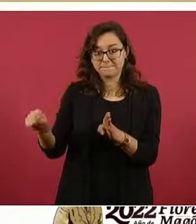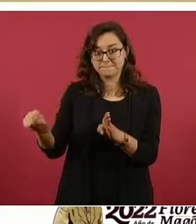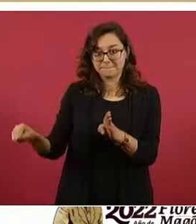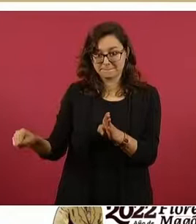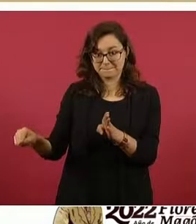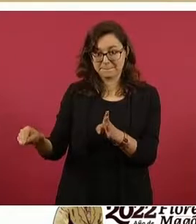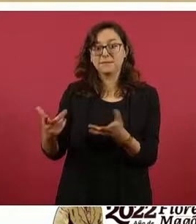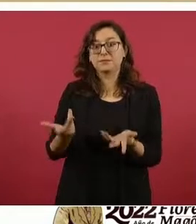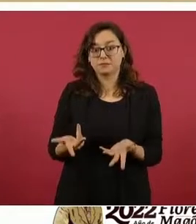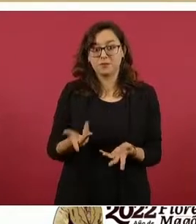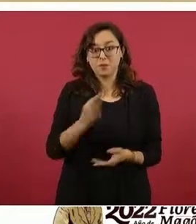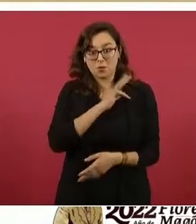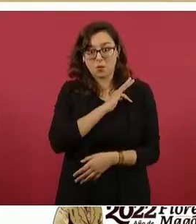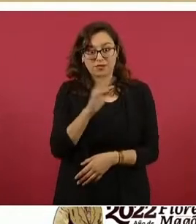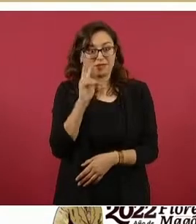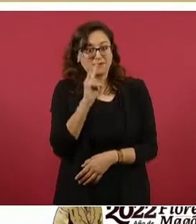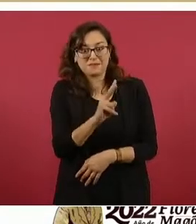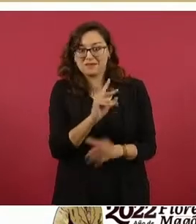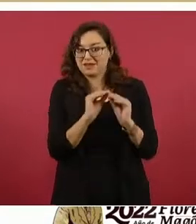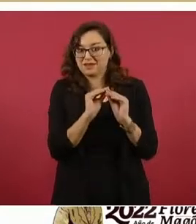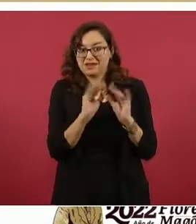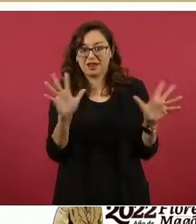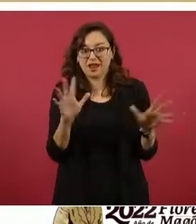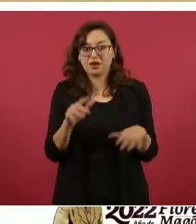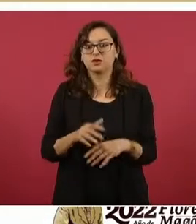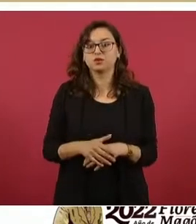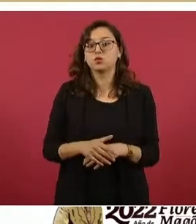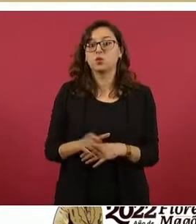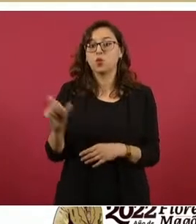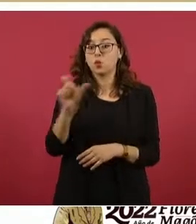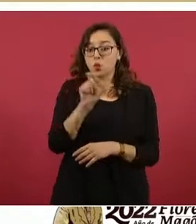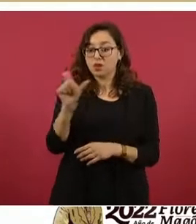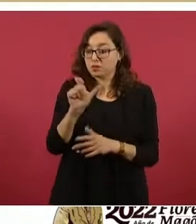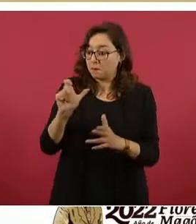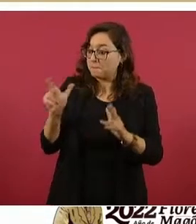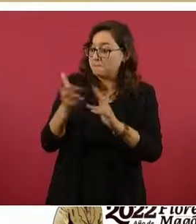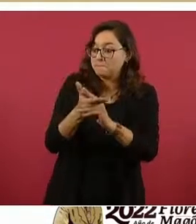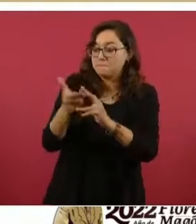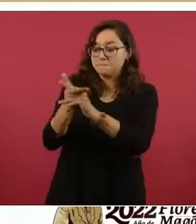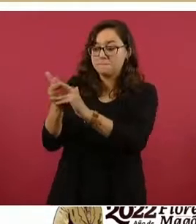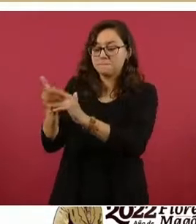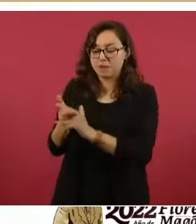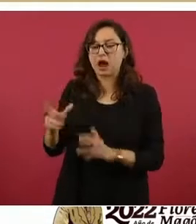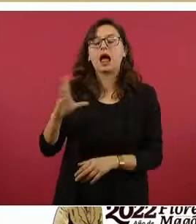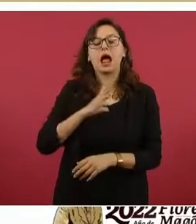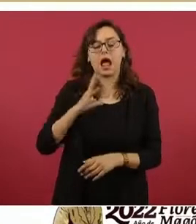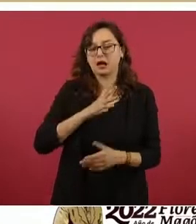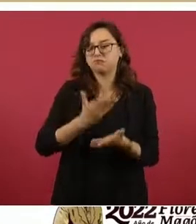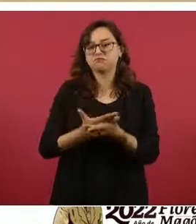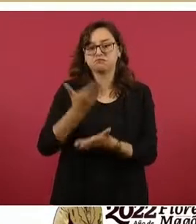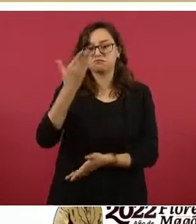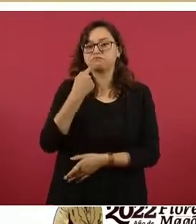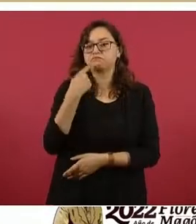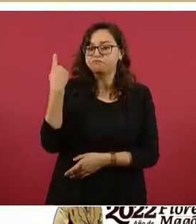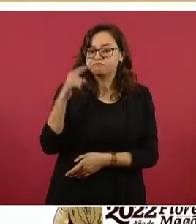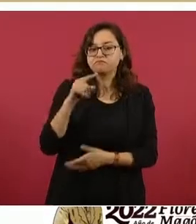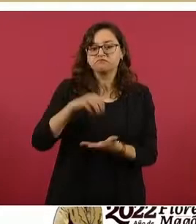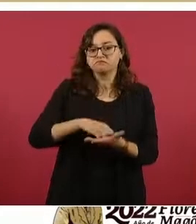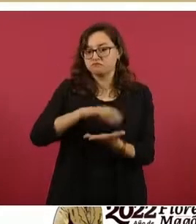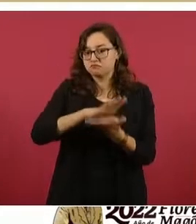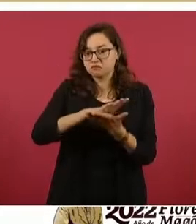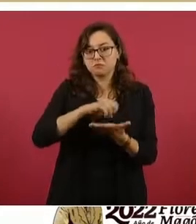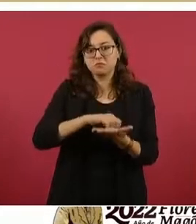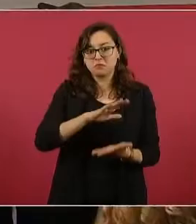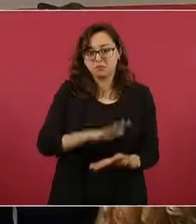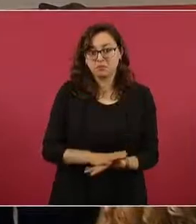general se denuncian denuncian todos estos delitos de homicidio y